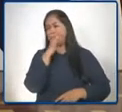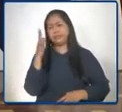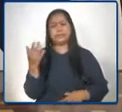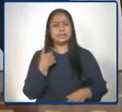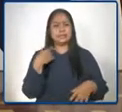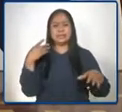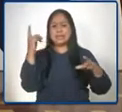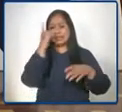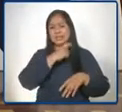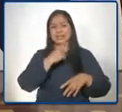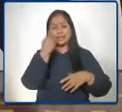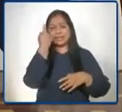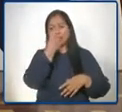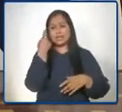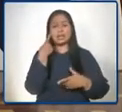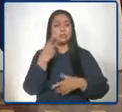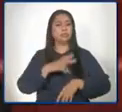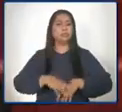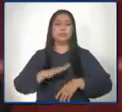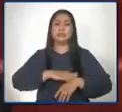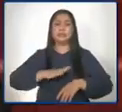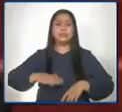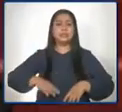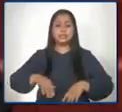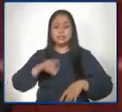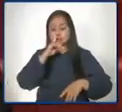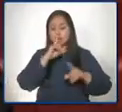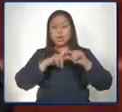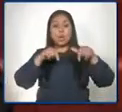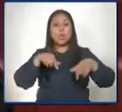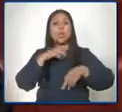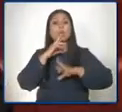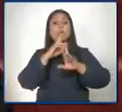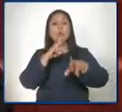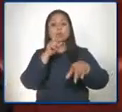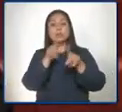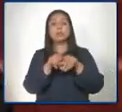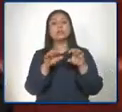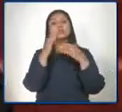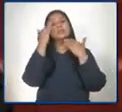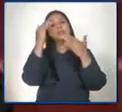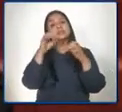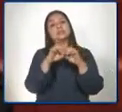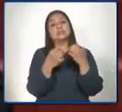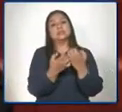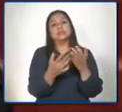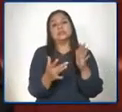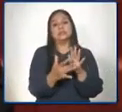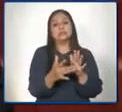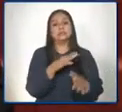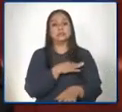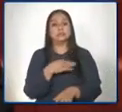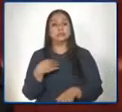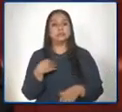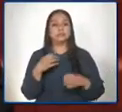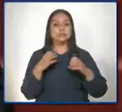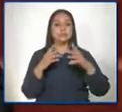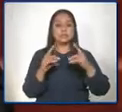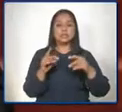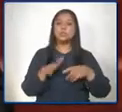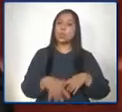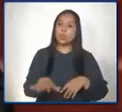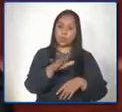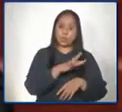trabajamos y los resultados que hoy tenemos es gracias a los equipos técnicos del Ministerio de Educación en todas las unidades